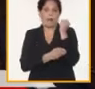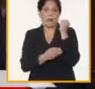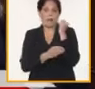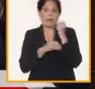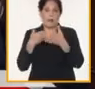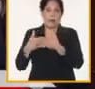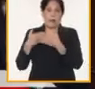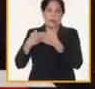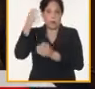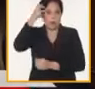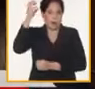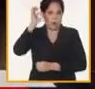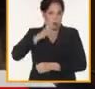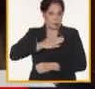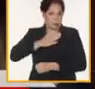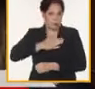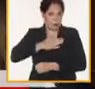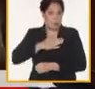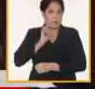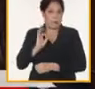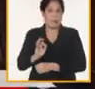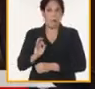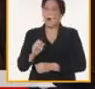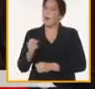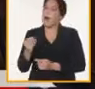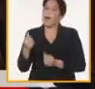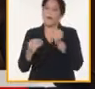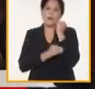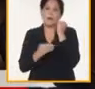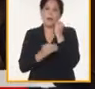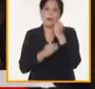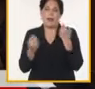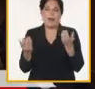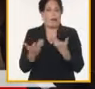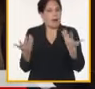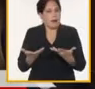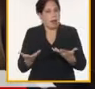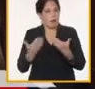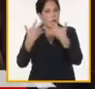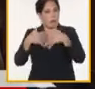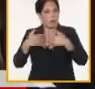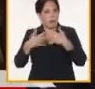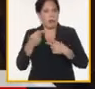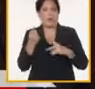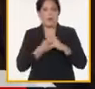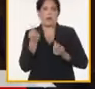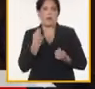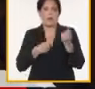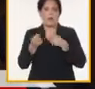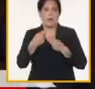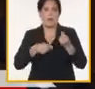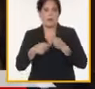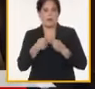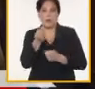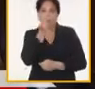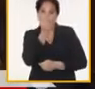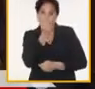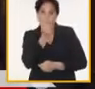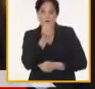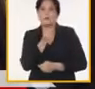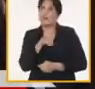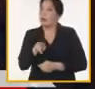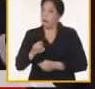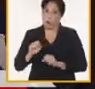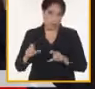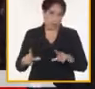empresa estatal socialista para dinamizar y fortalecer la producción y la comercialización de alimentos pues no nos queda